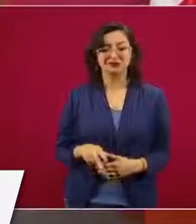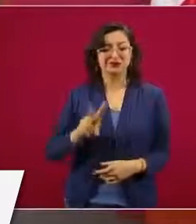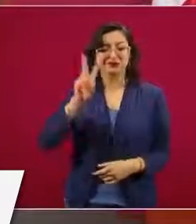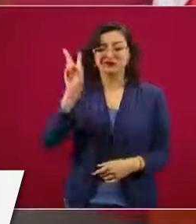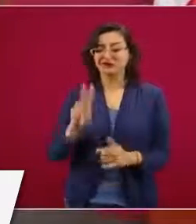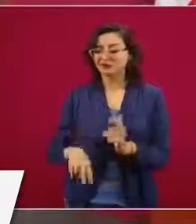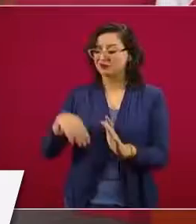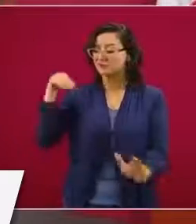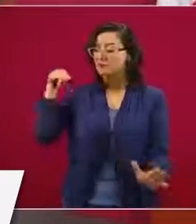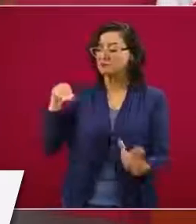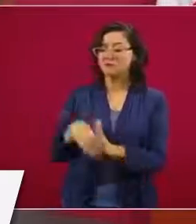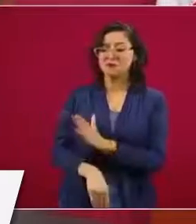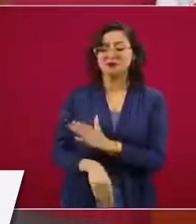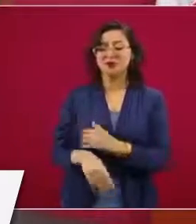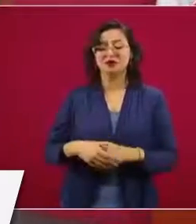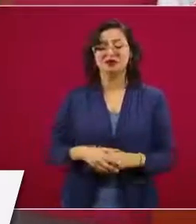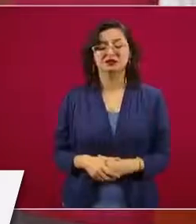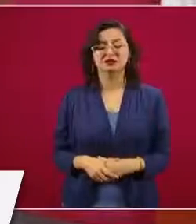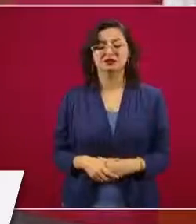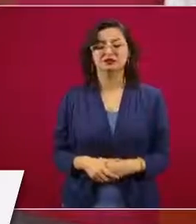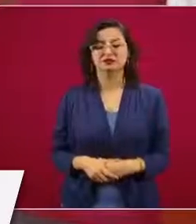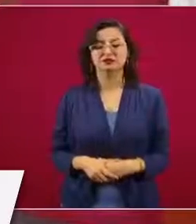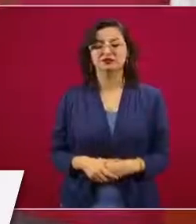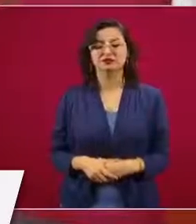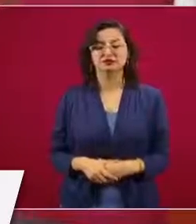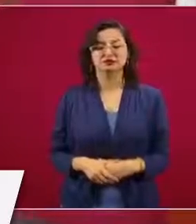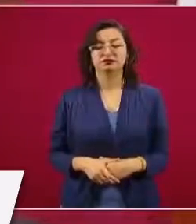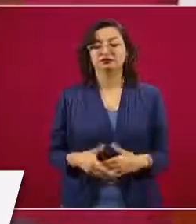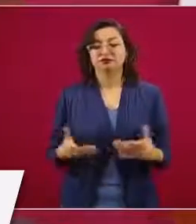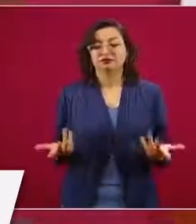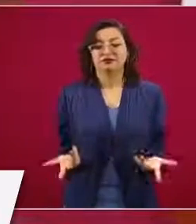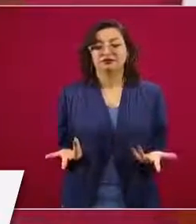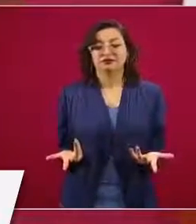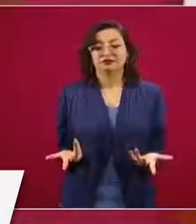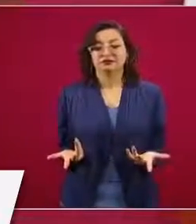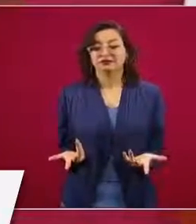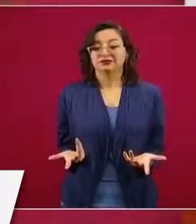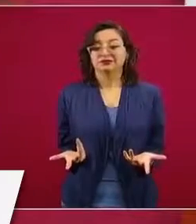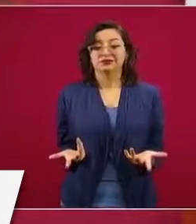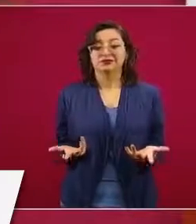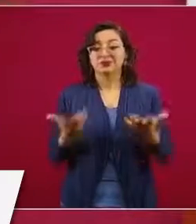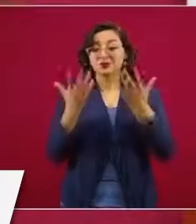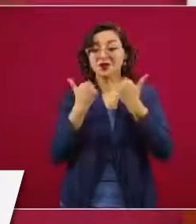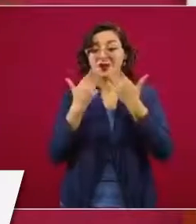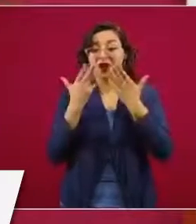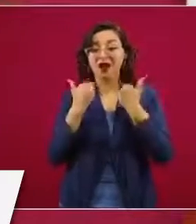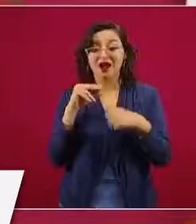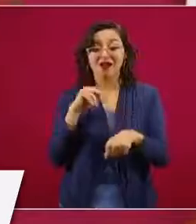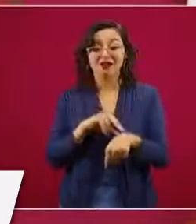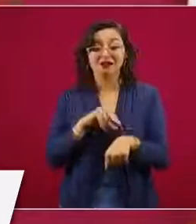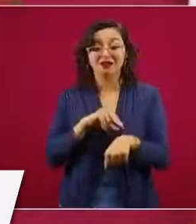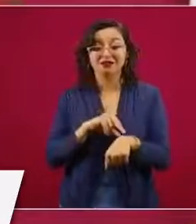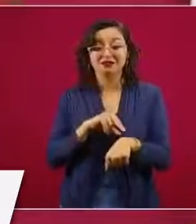empezando por el déficit de médicos,